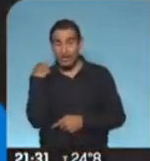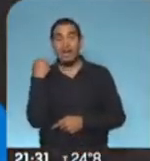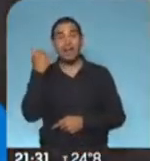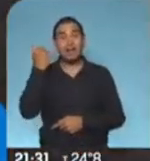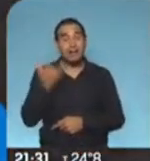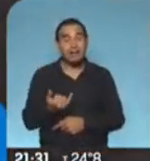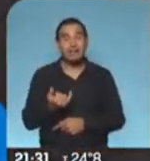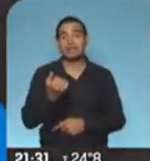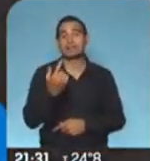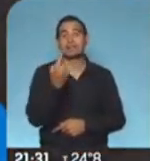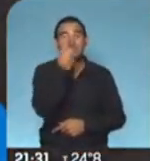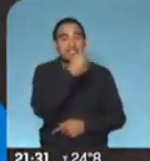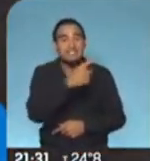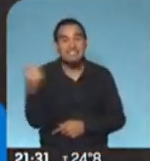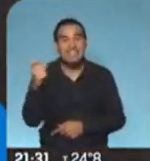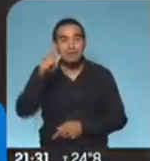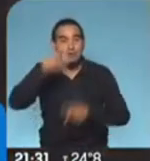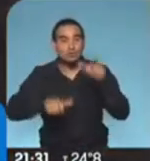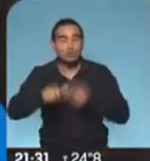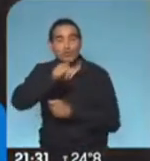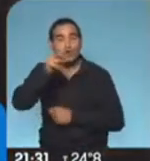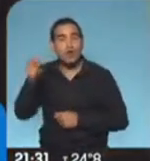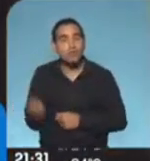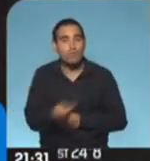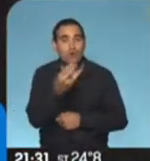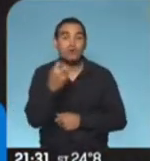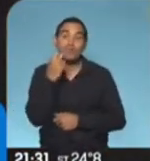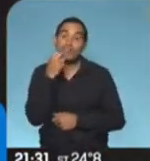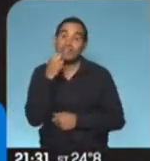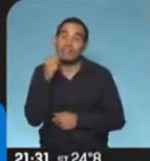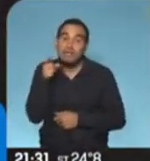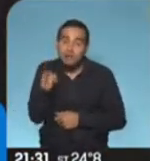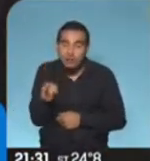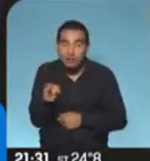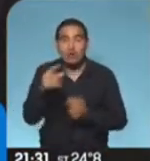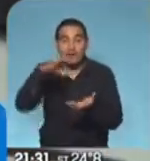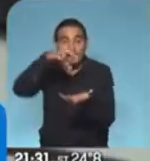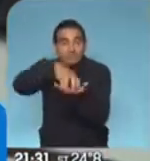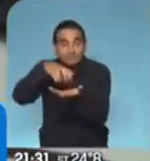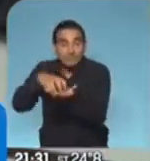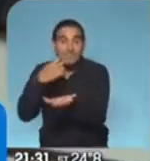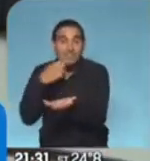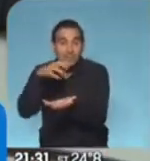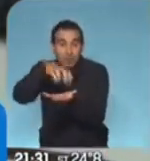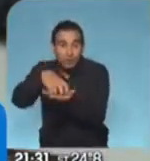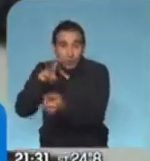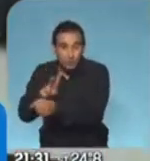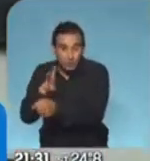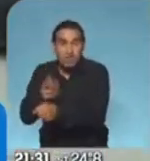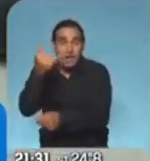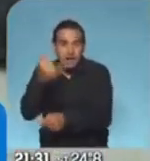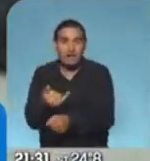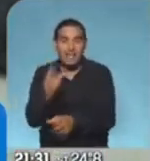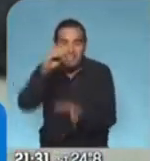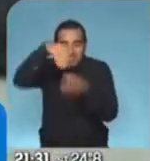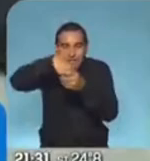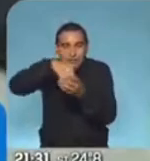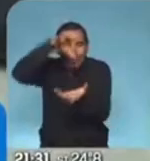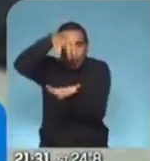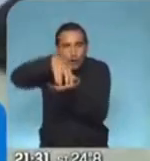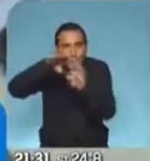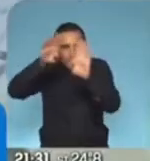más de 100 muertos adultos mayores en residencias geriátricas. sea, dentro de las residencias